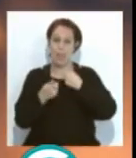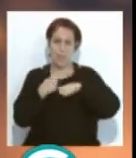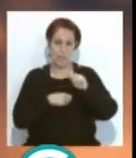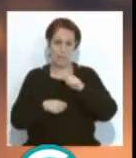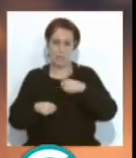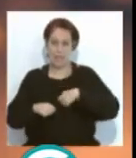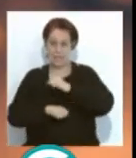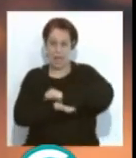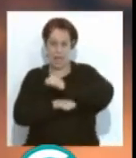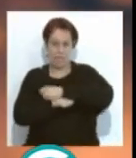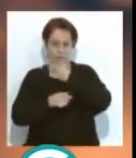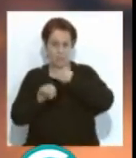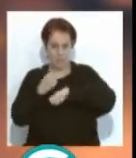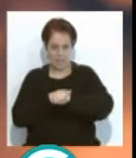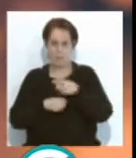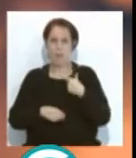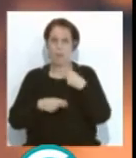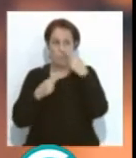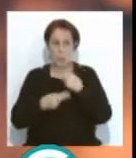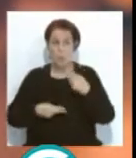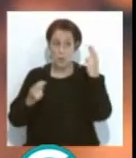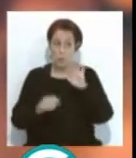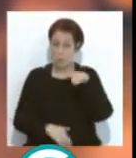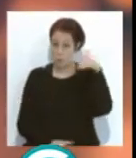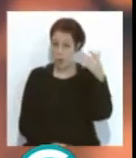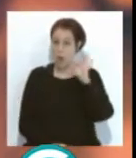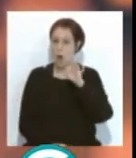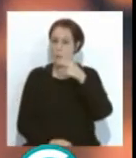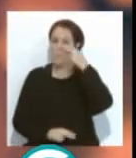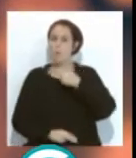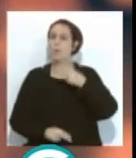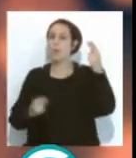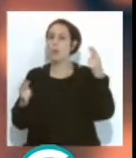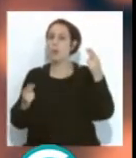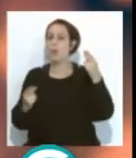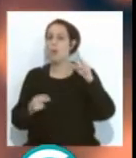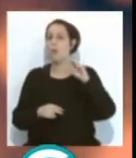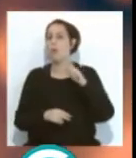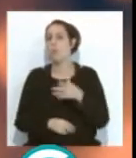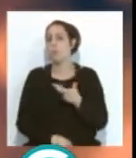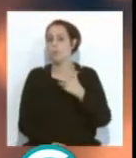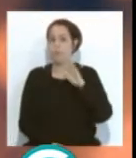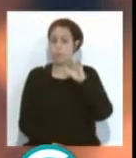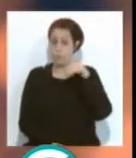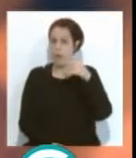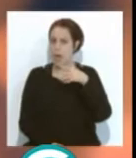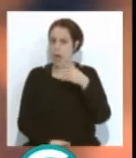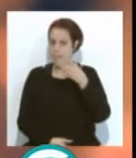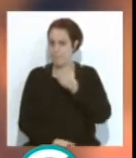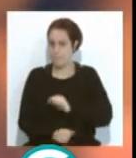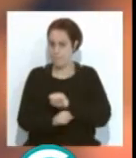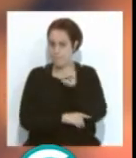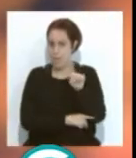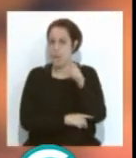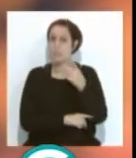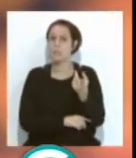en taquillas, aquello del público foráneo o más público de fuera, el cupo de localidades que se reservan